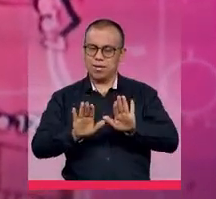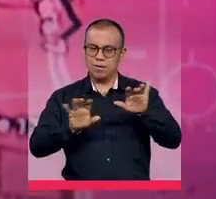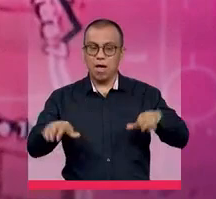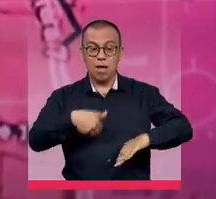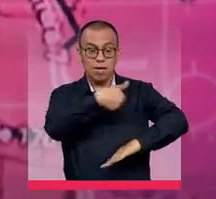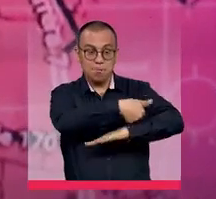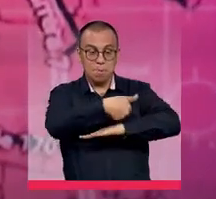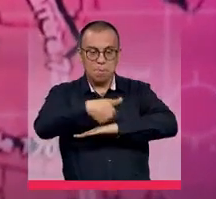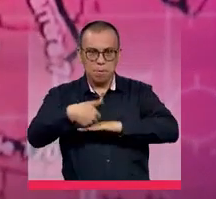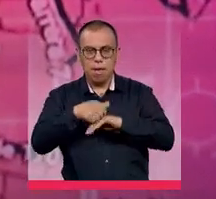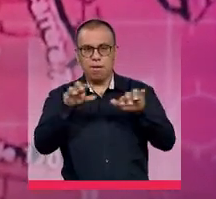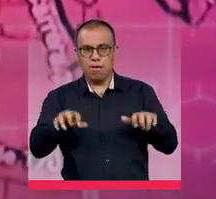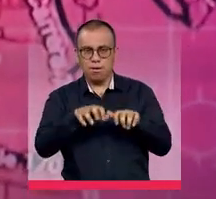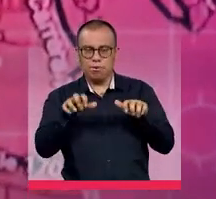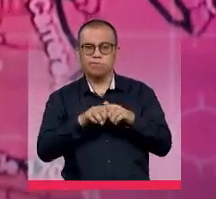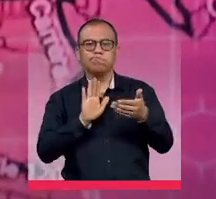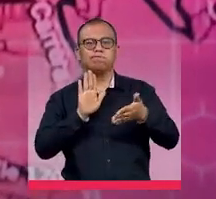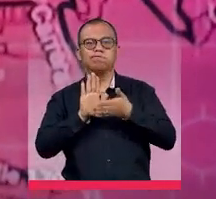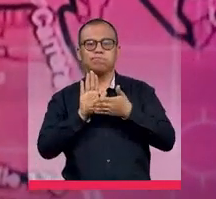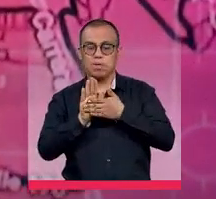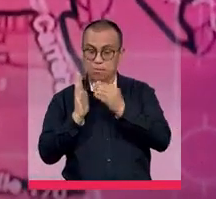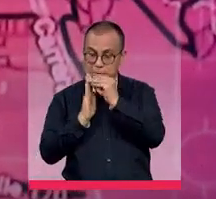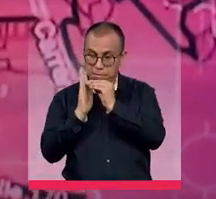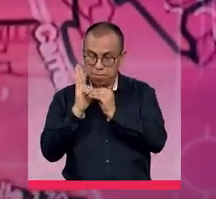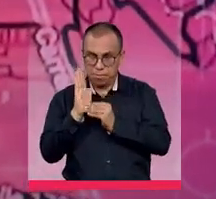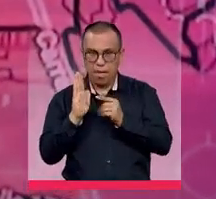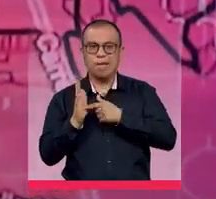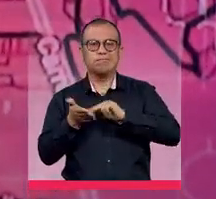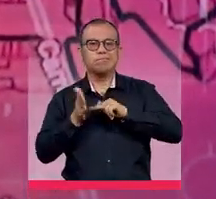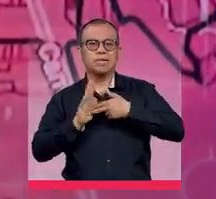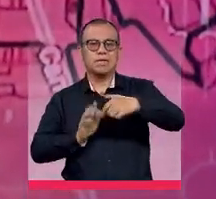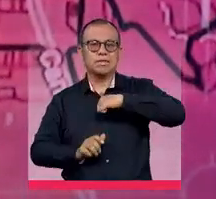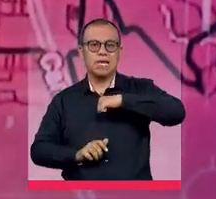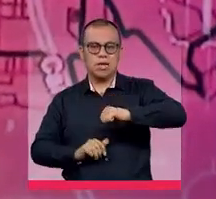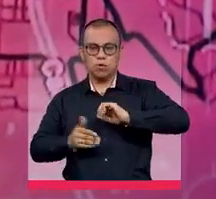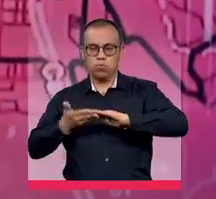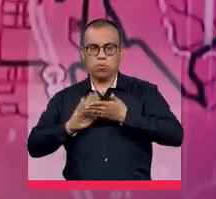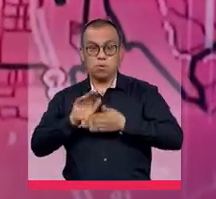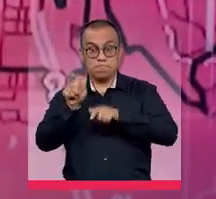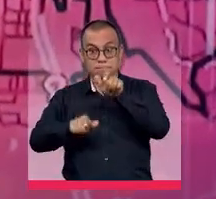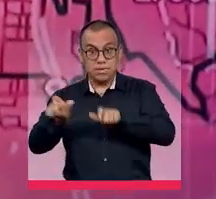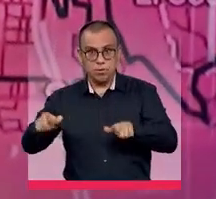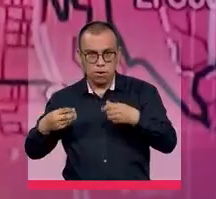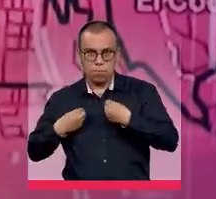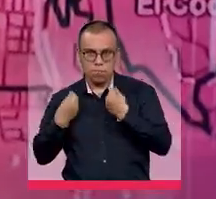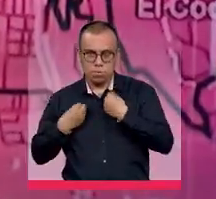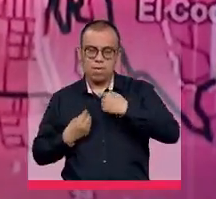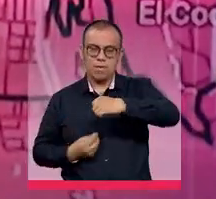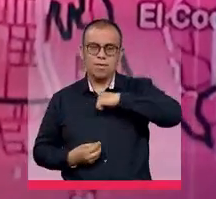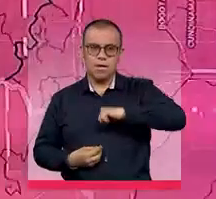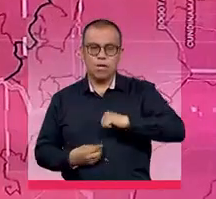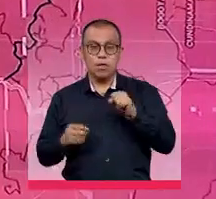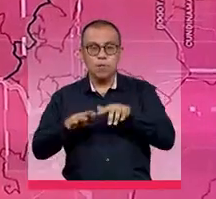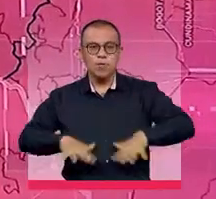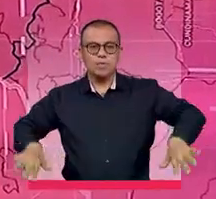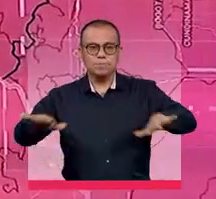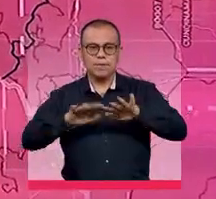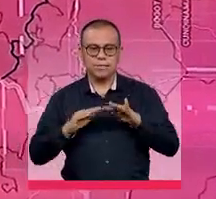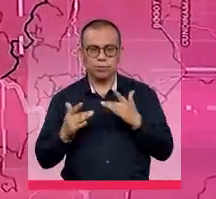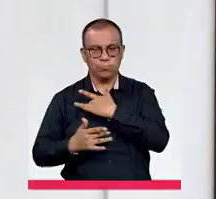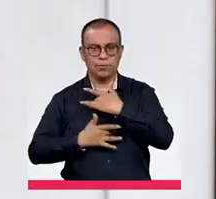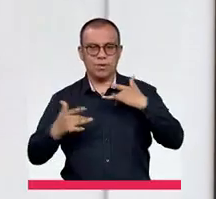interpuesta en la que se argumentaba que el proceso vulneraba los derechos colectivos de los ciudadanos y el derecho a un ambiente sano.